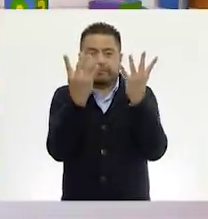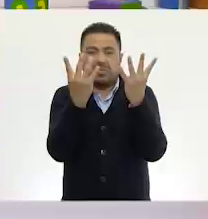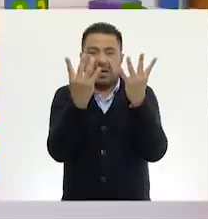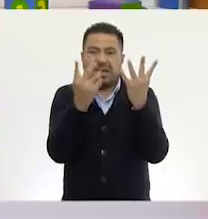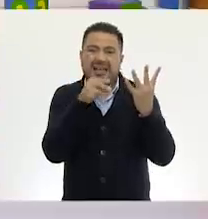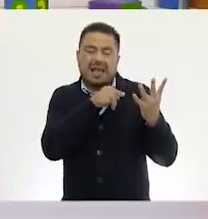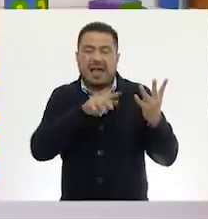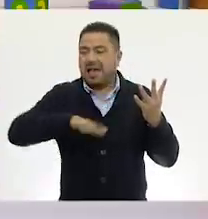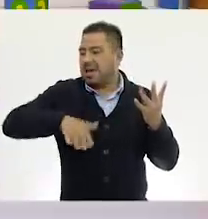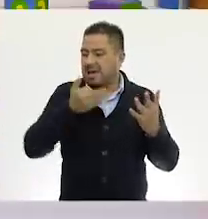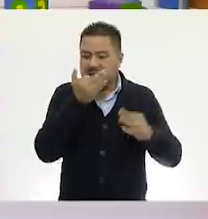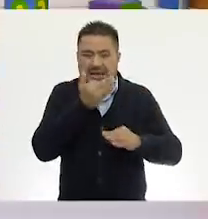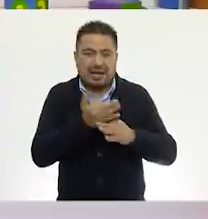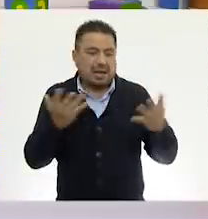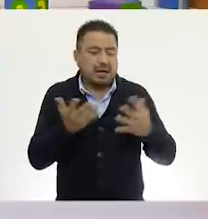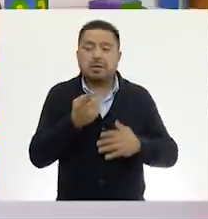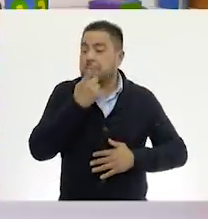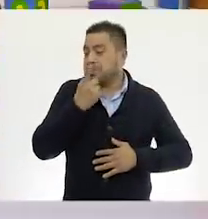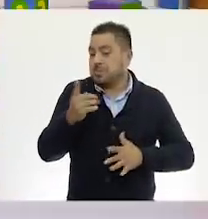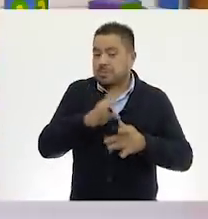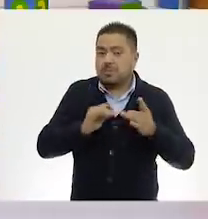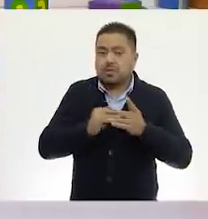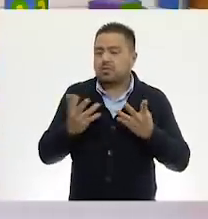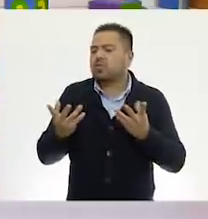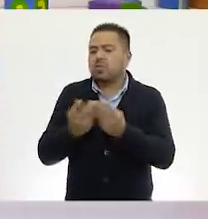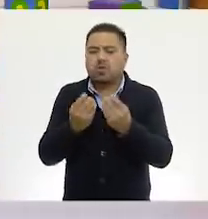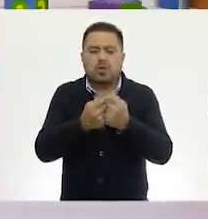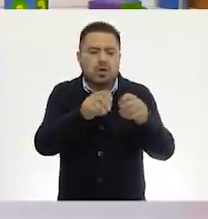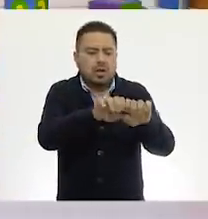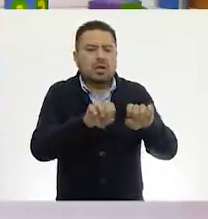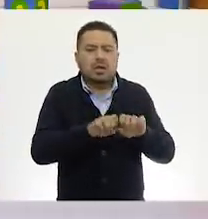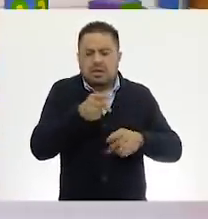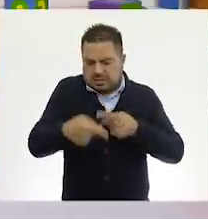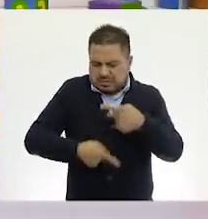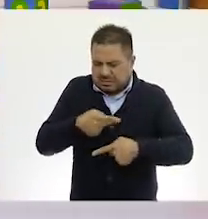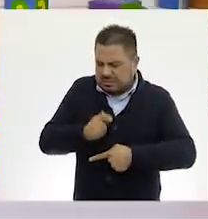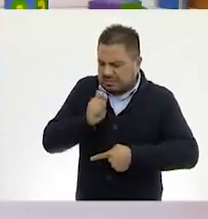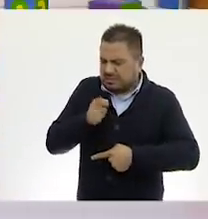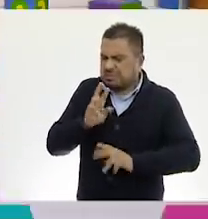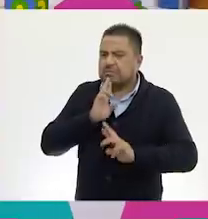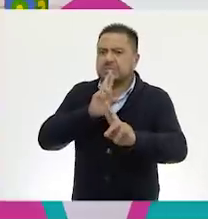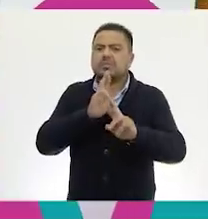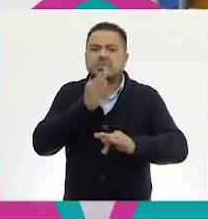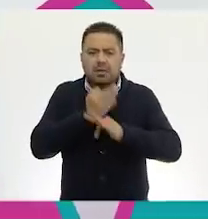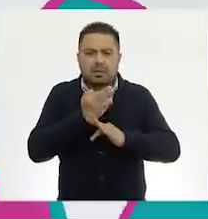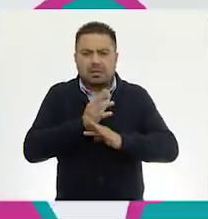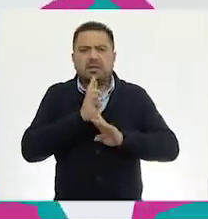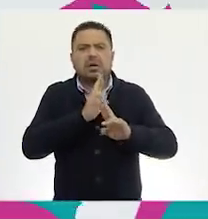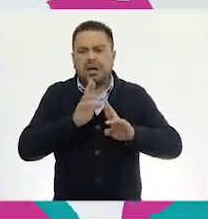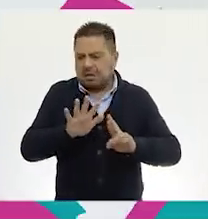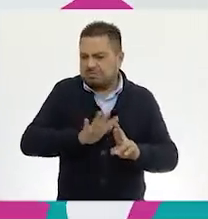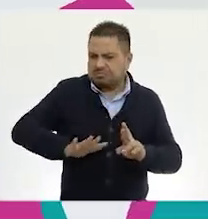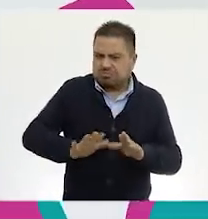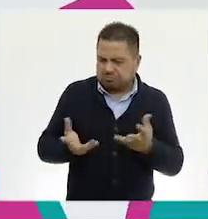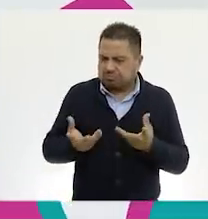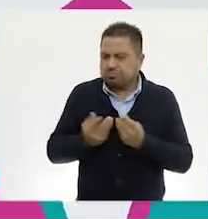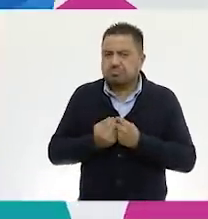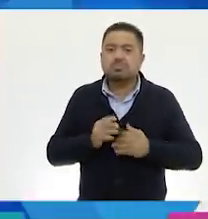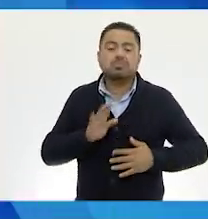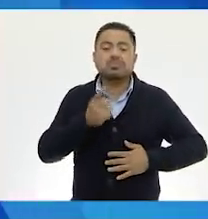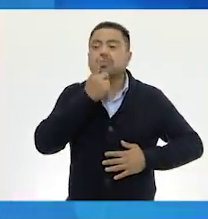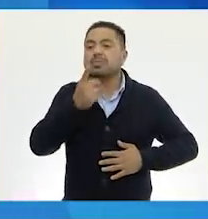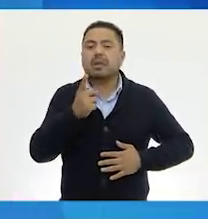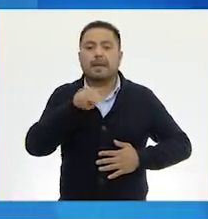estábamos realizando. Y dice que en parejas conteste lo que se pregunta a cada situación. Vamos a contestarlos entre nosotros. Muy bien. Dice,